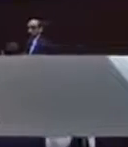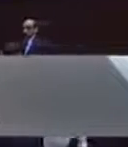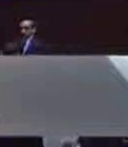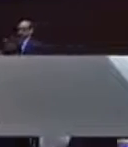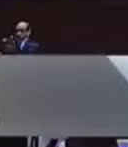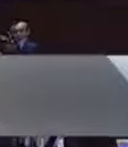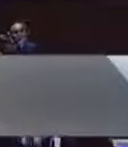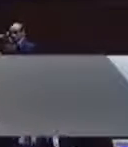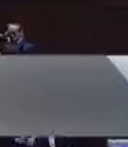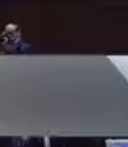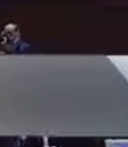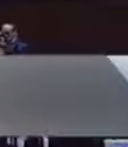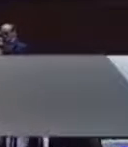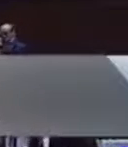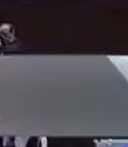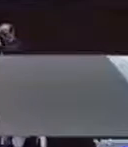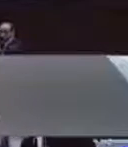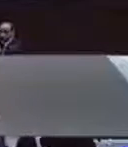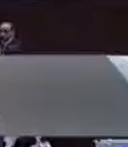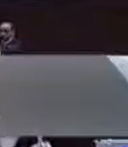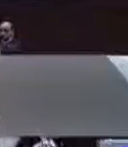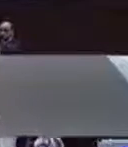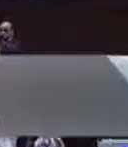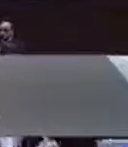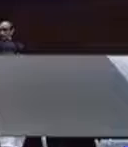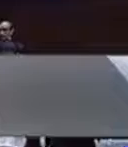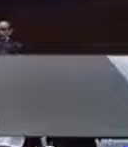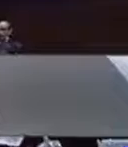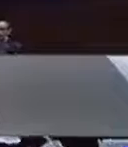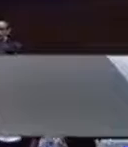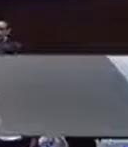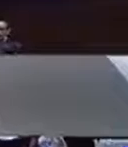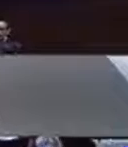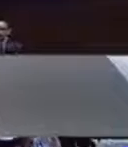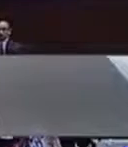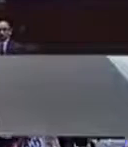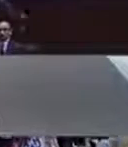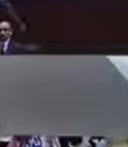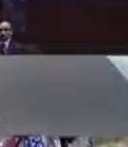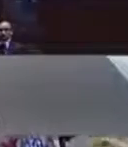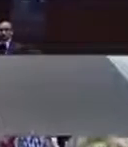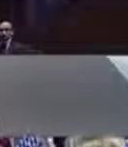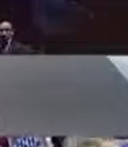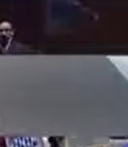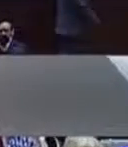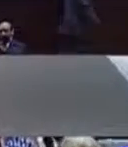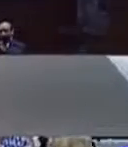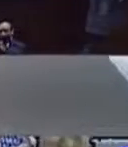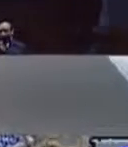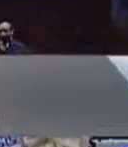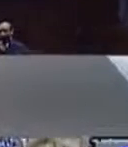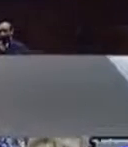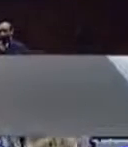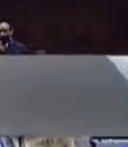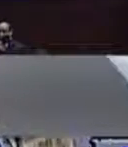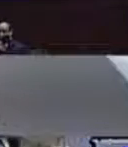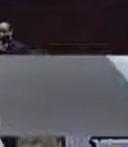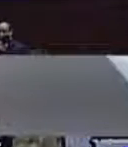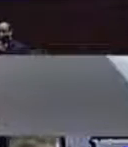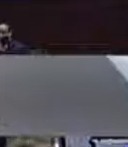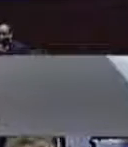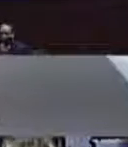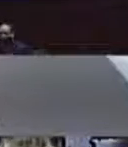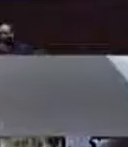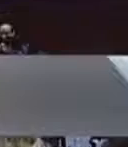2007 fue publicada en el Diario Oficial de la Federación la nueva ley del Instituto de Seguridad y